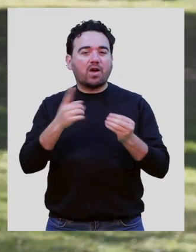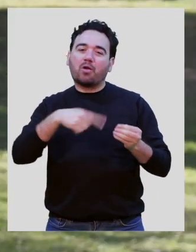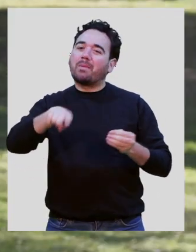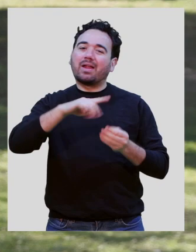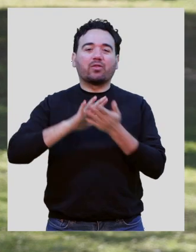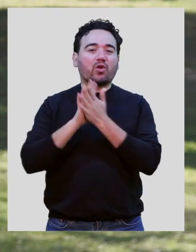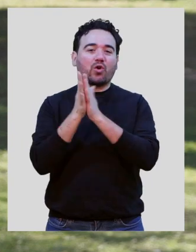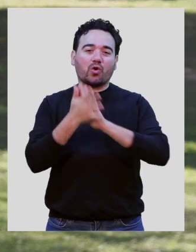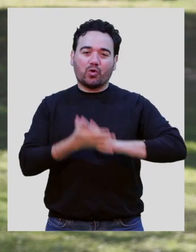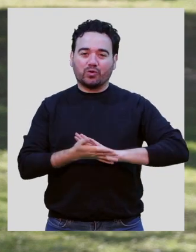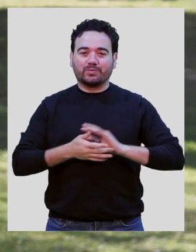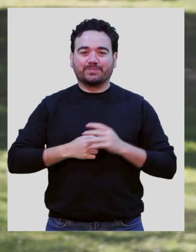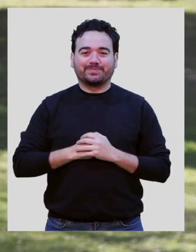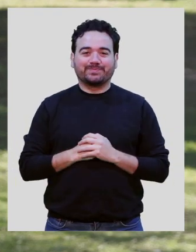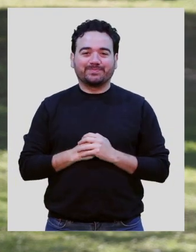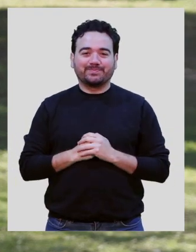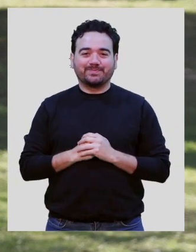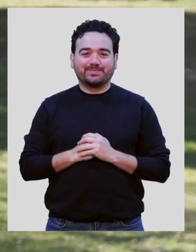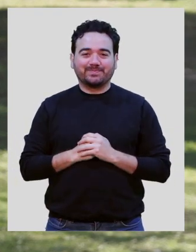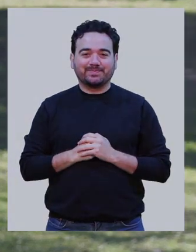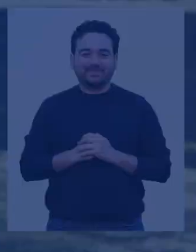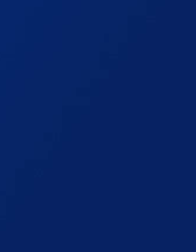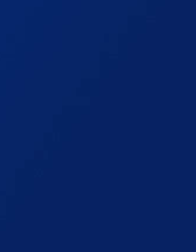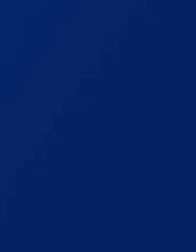saludable para todos y todas.